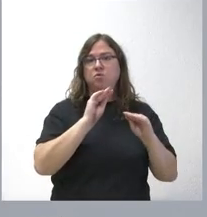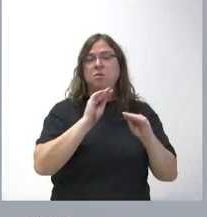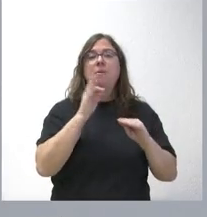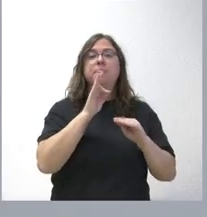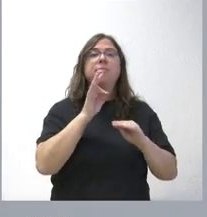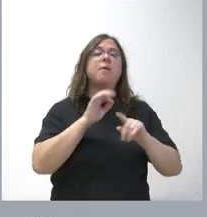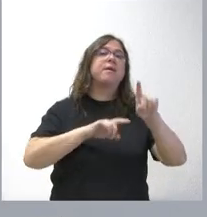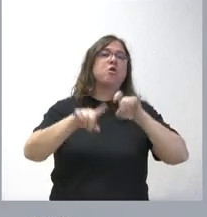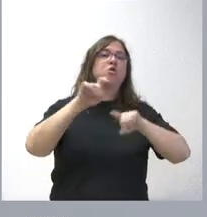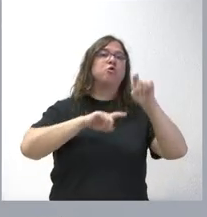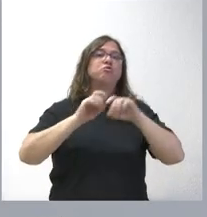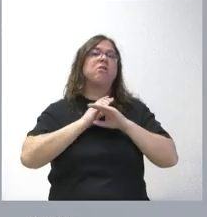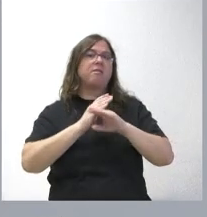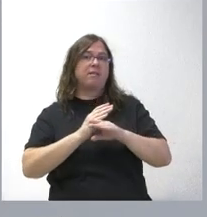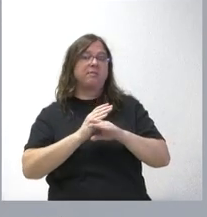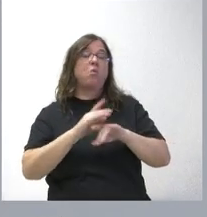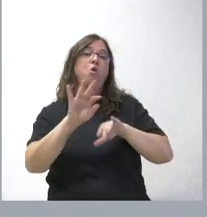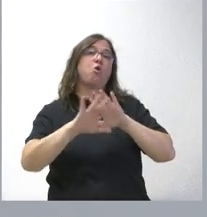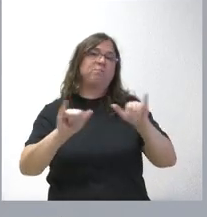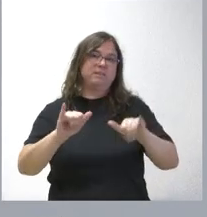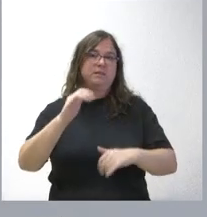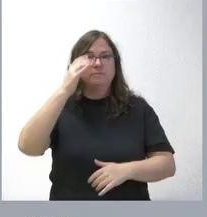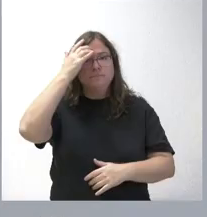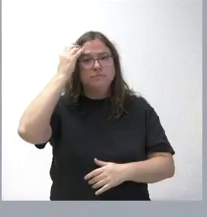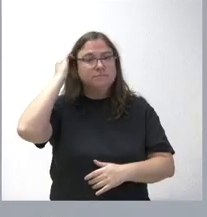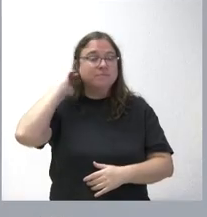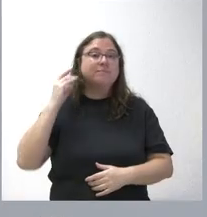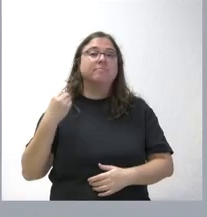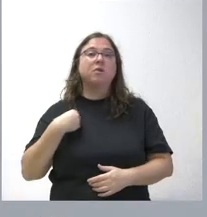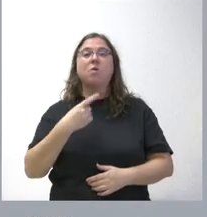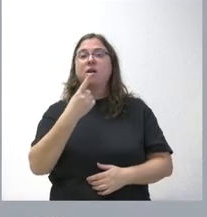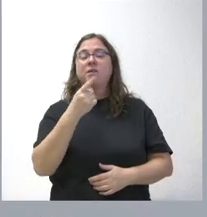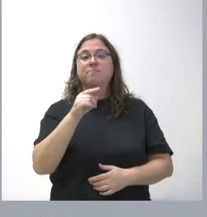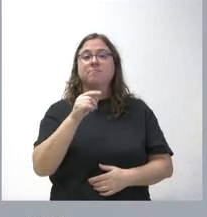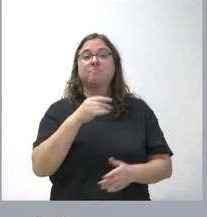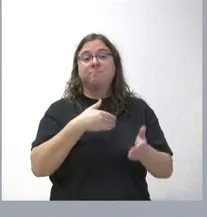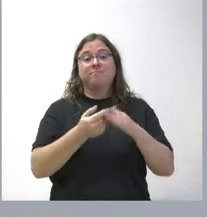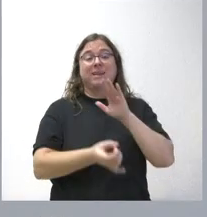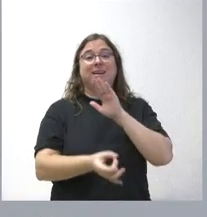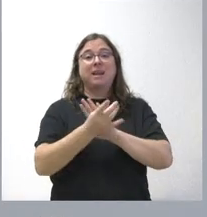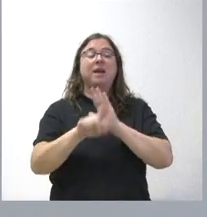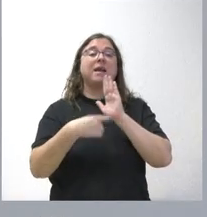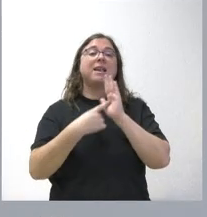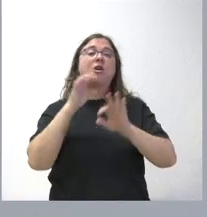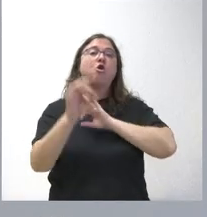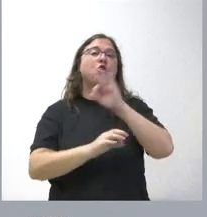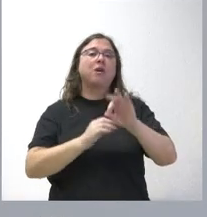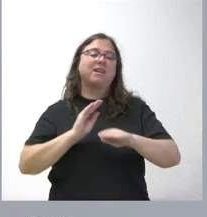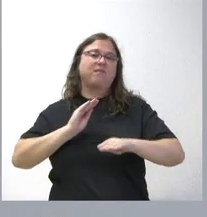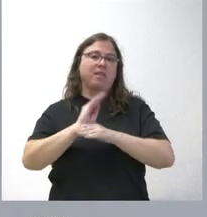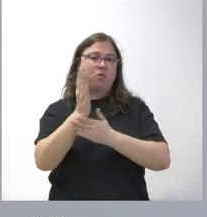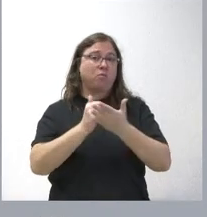consultar al resto de Administraciones o bien compensar por esta decisión. Así es como lo establece la Ley Orgánica de Financiación de las Comunidades Autónomas y es por lo que